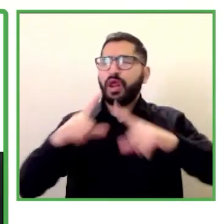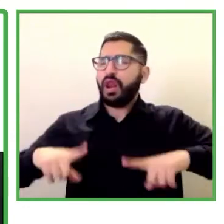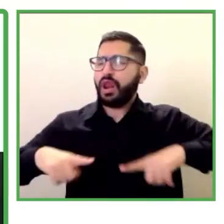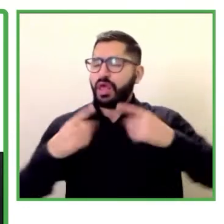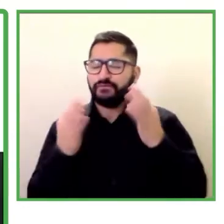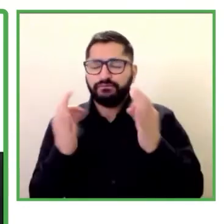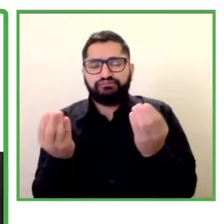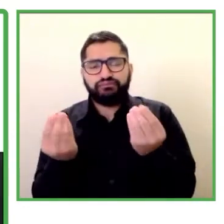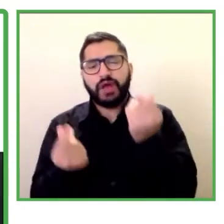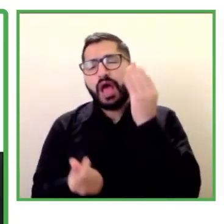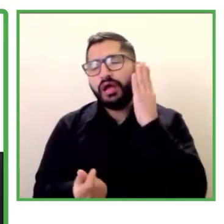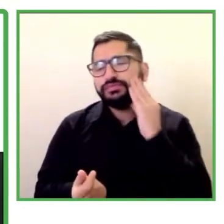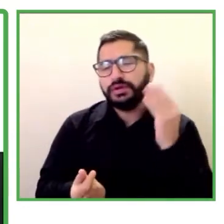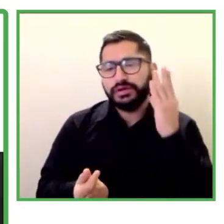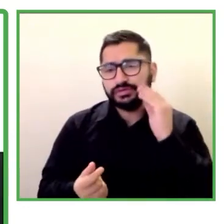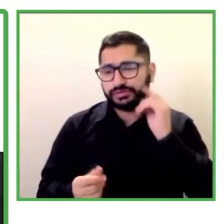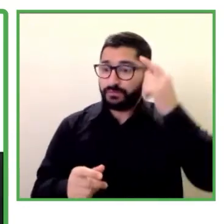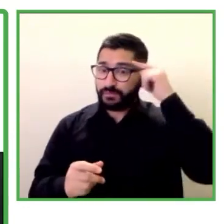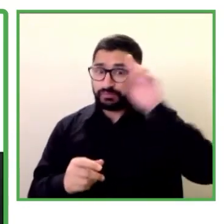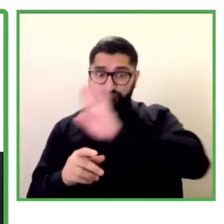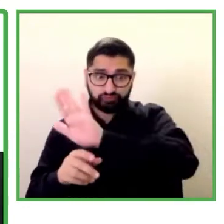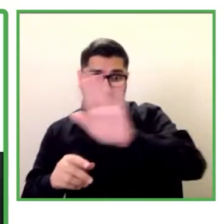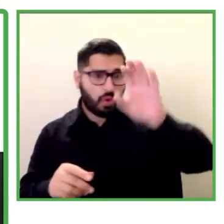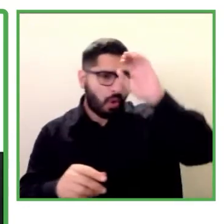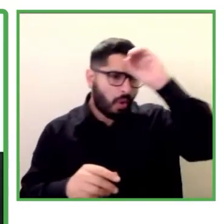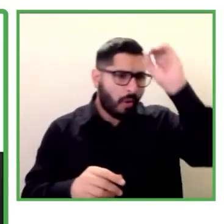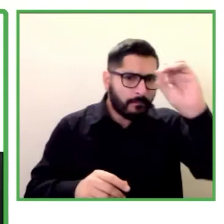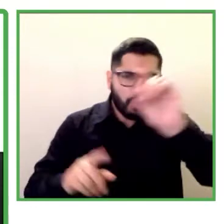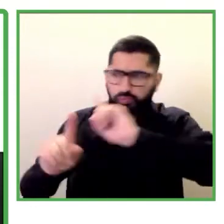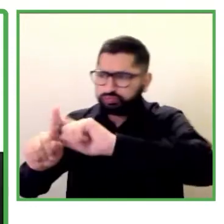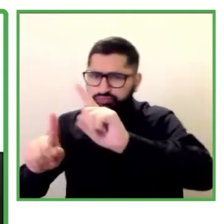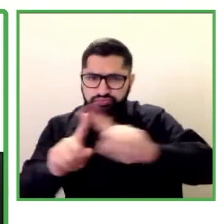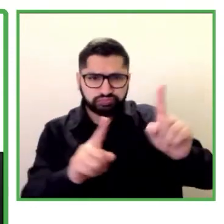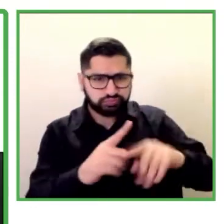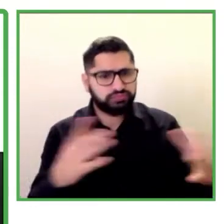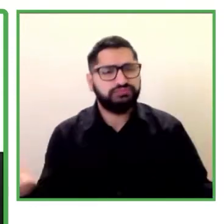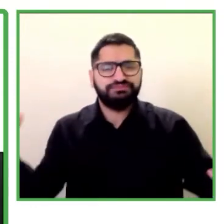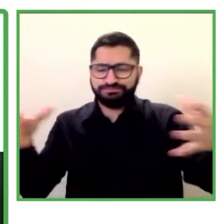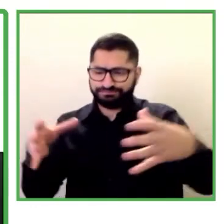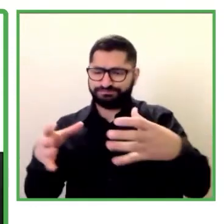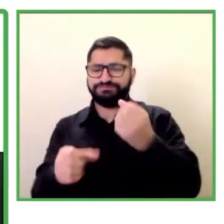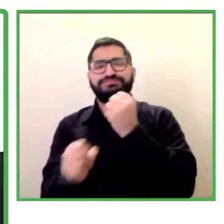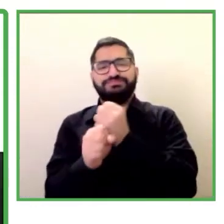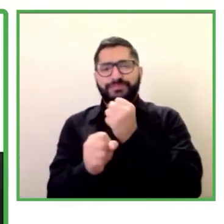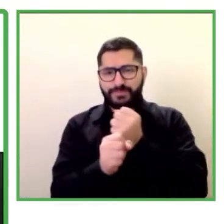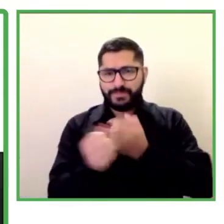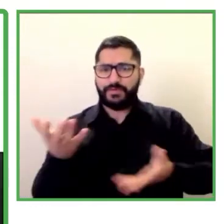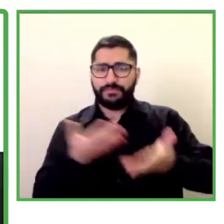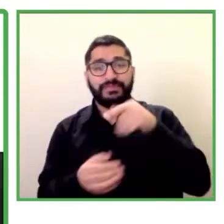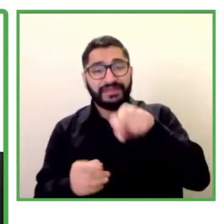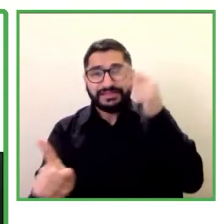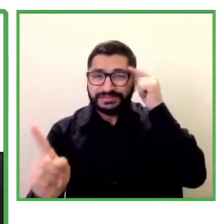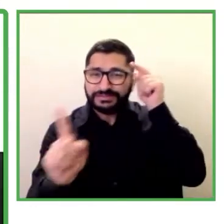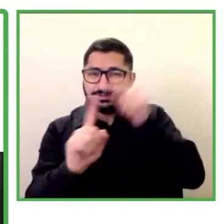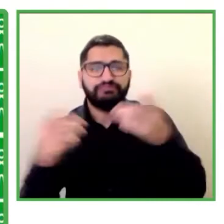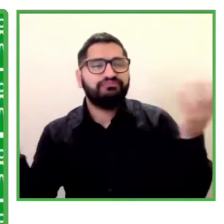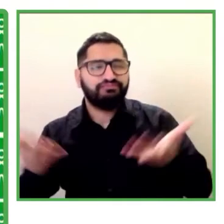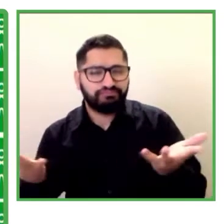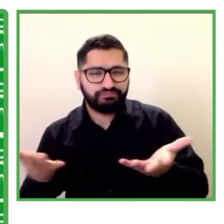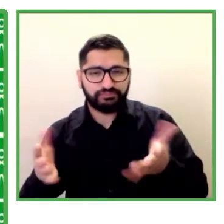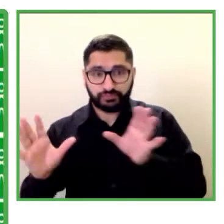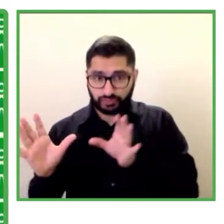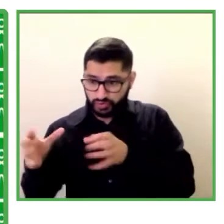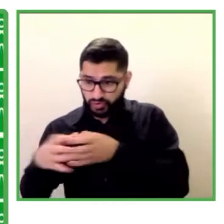desde las diferentes organizaciones que lo integran. Así que de esa manera y con esas organizaciones y con este Consejo Asesor